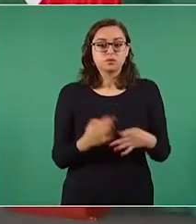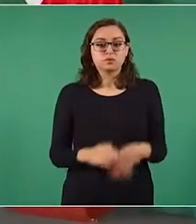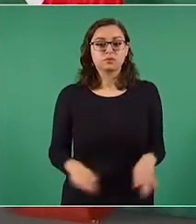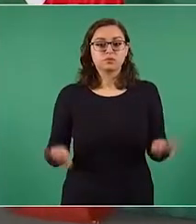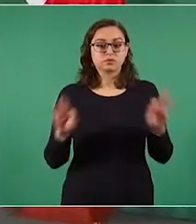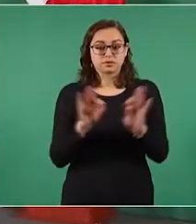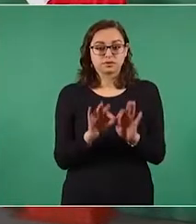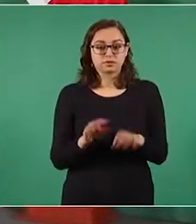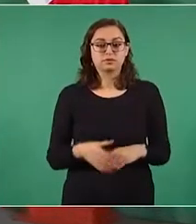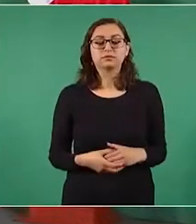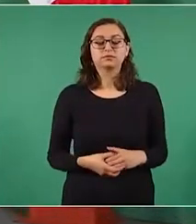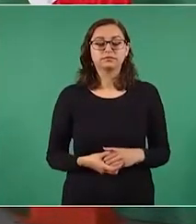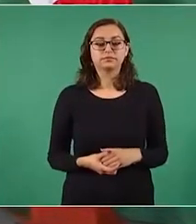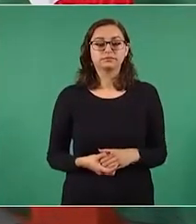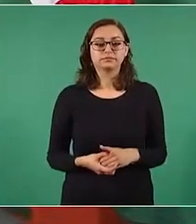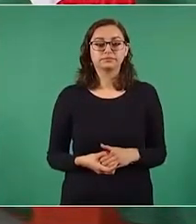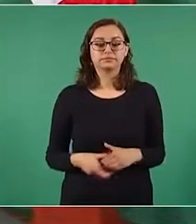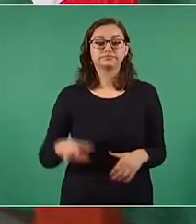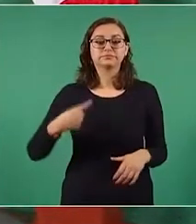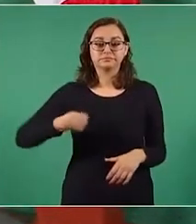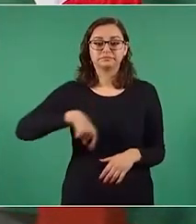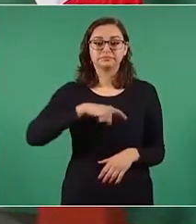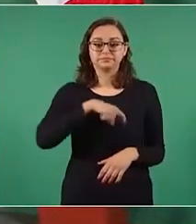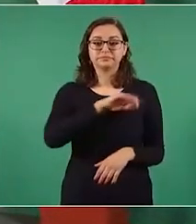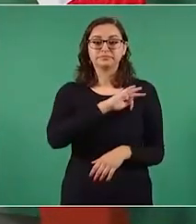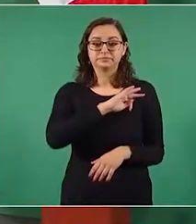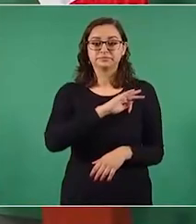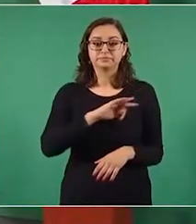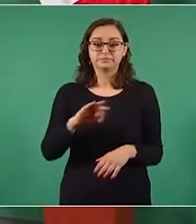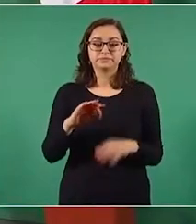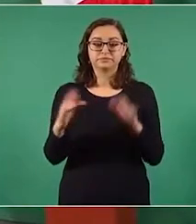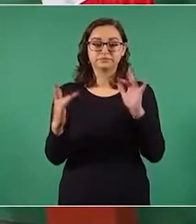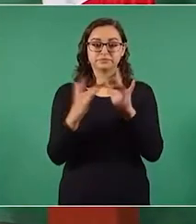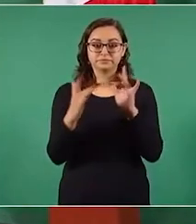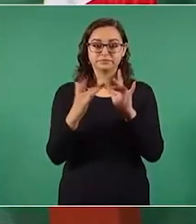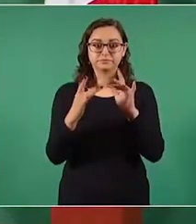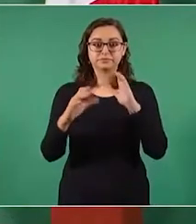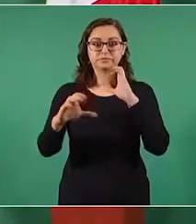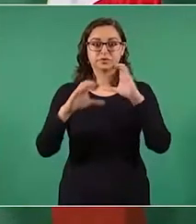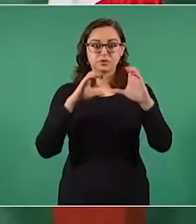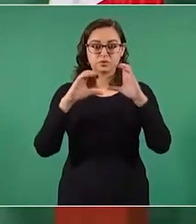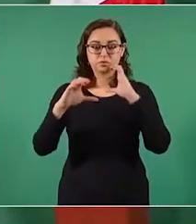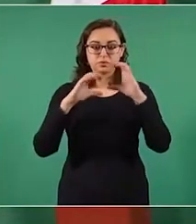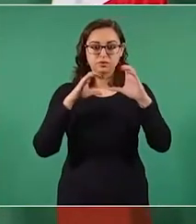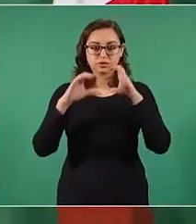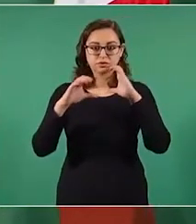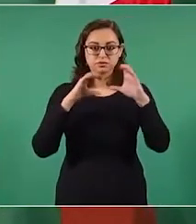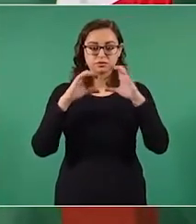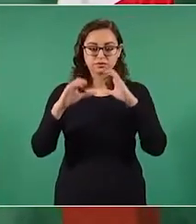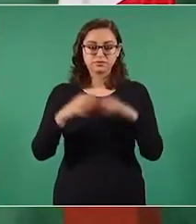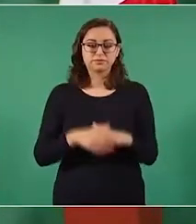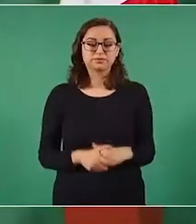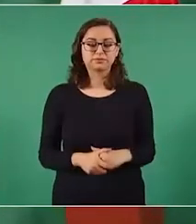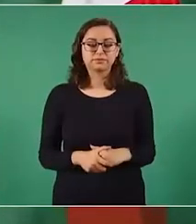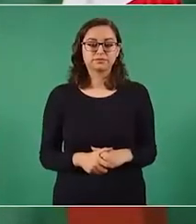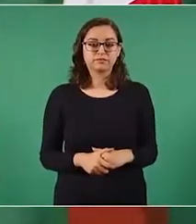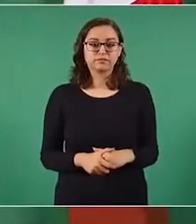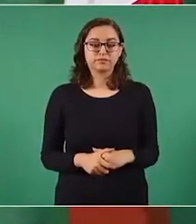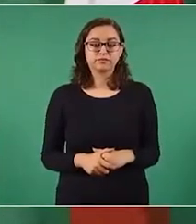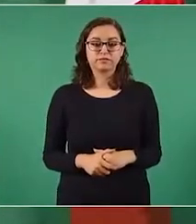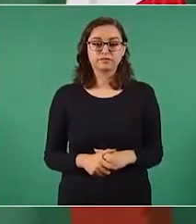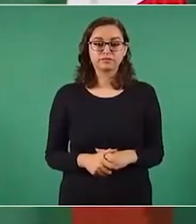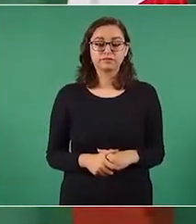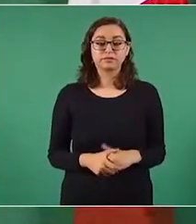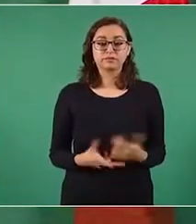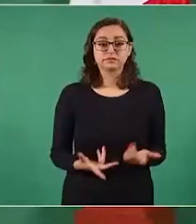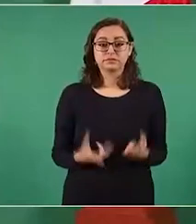porque nos permiten tener comunicación con la gente. Hay personas